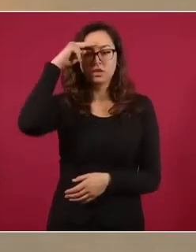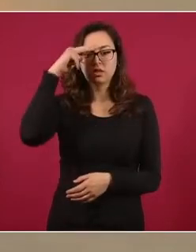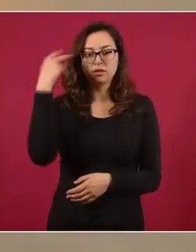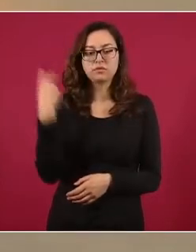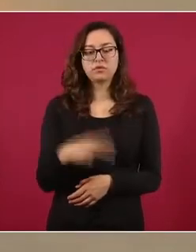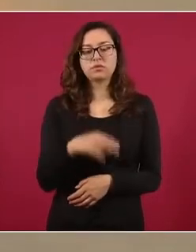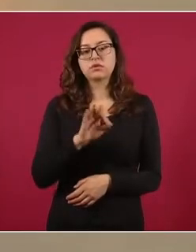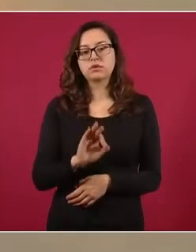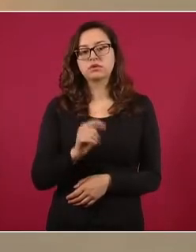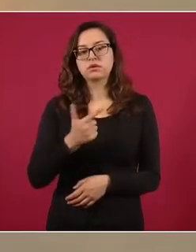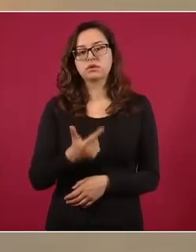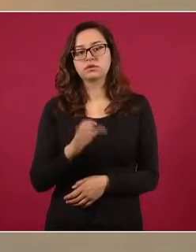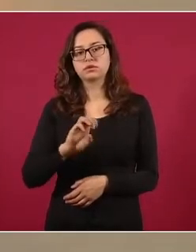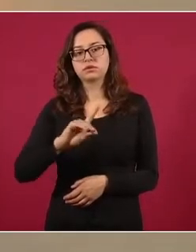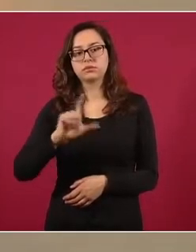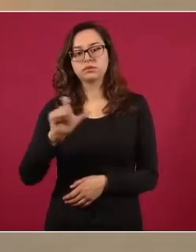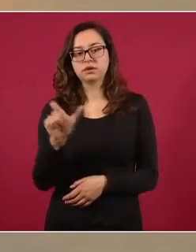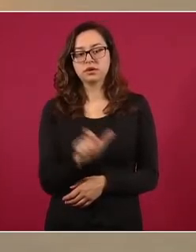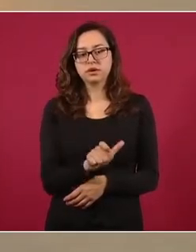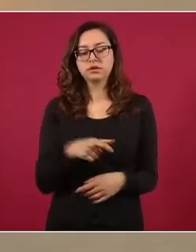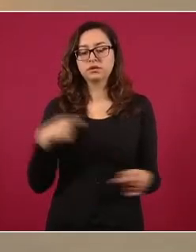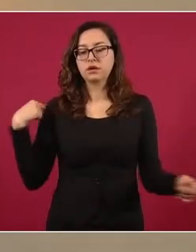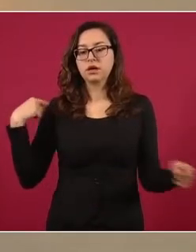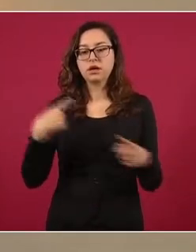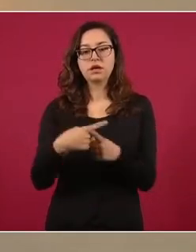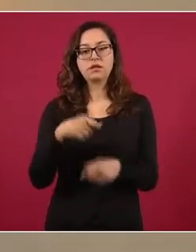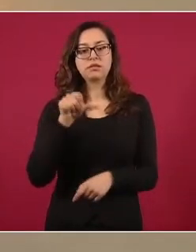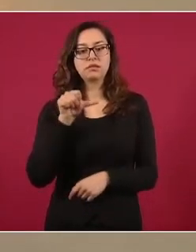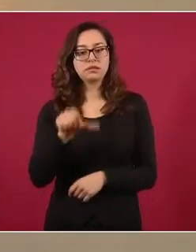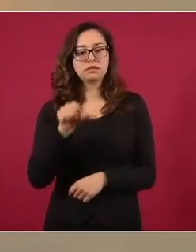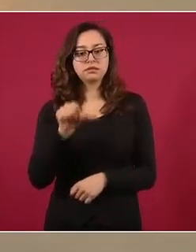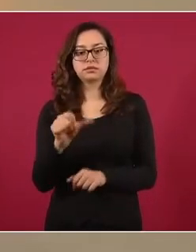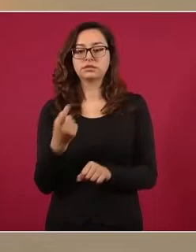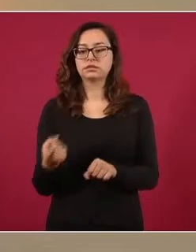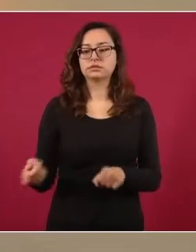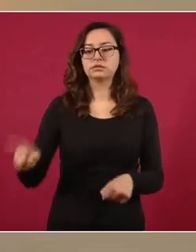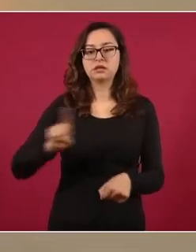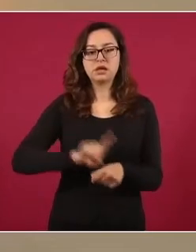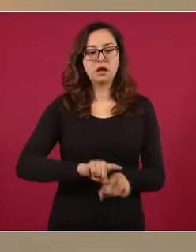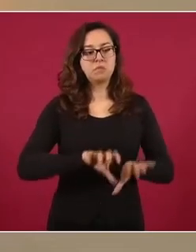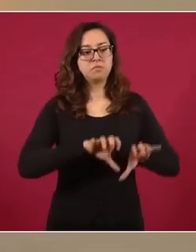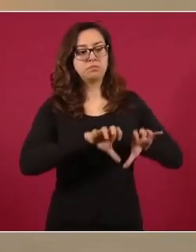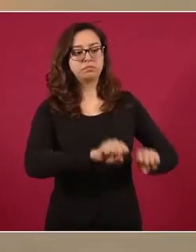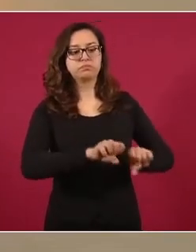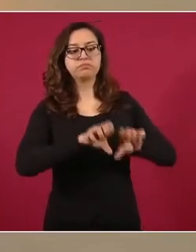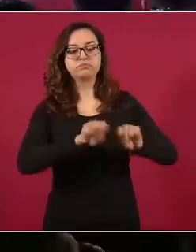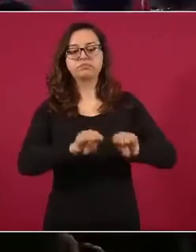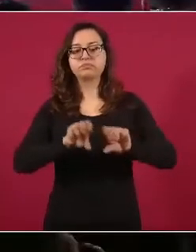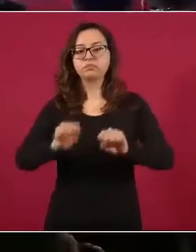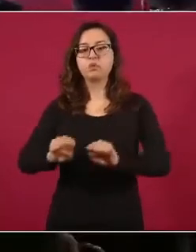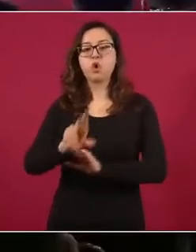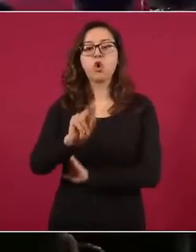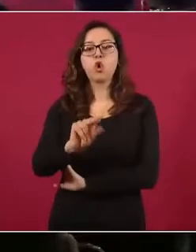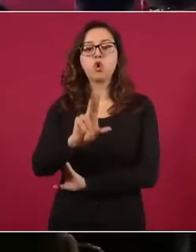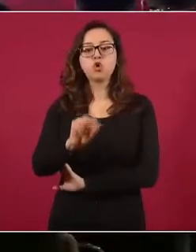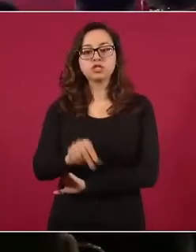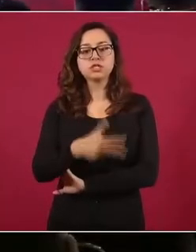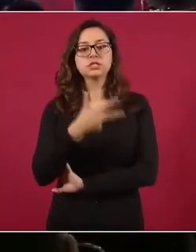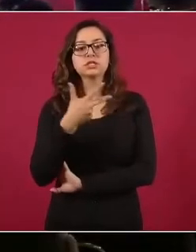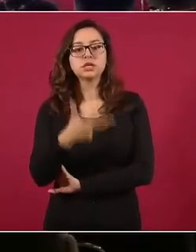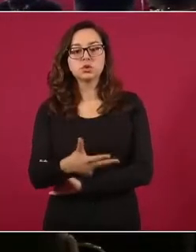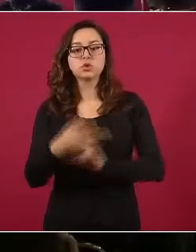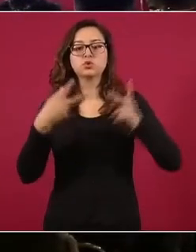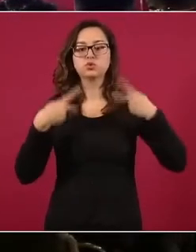la Ciudad, en un lapso de 16 días se cumplimentaron 82 órdenes de aprehensión contra el mismo número